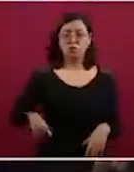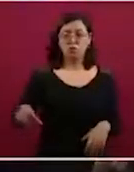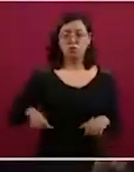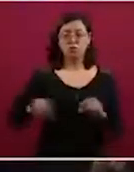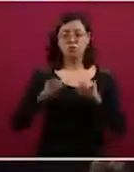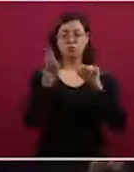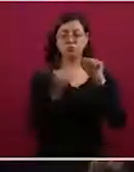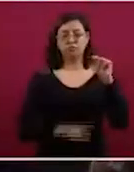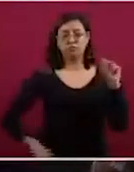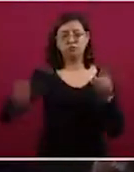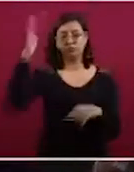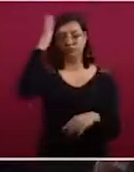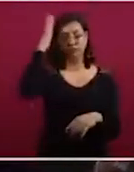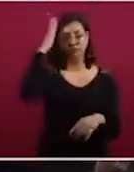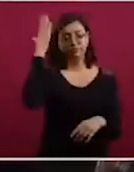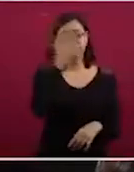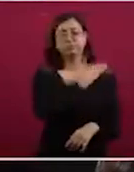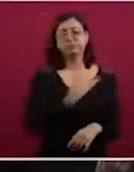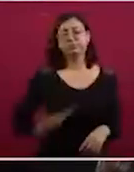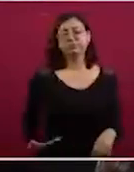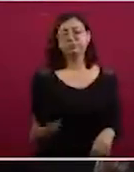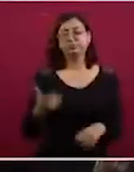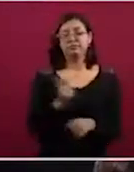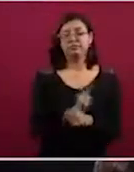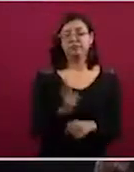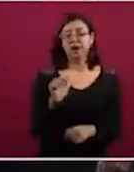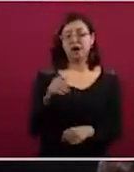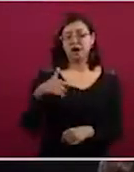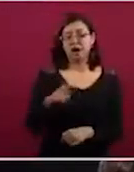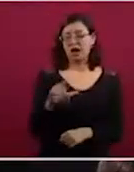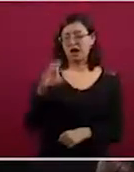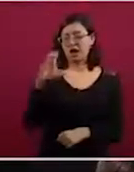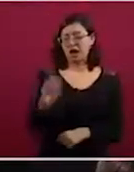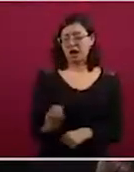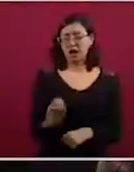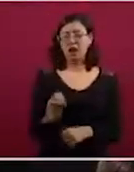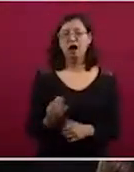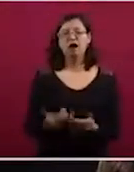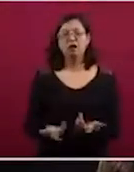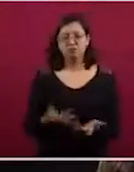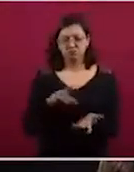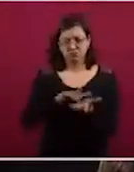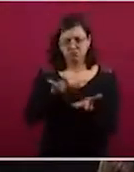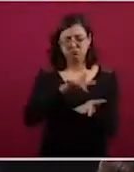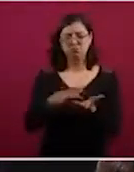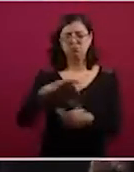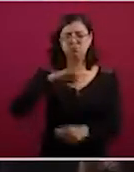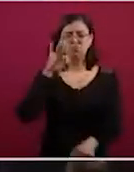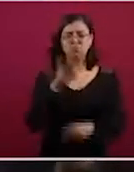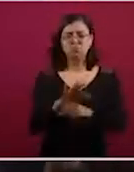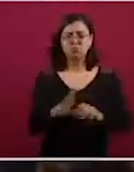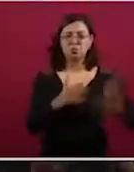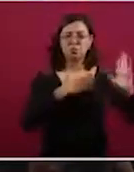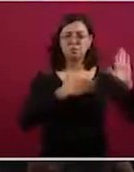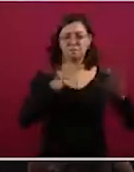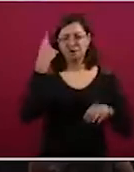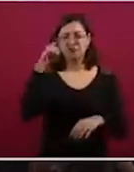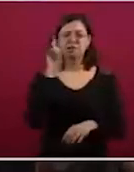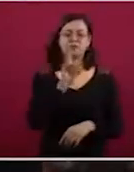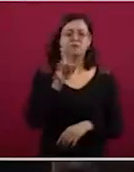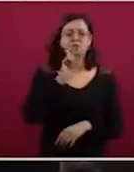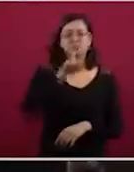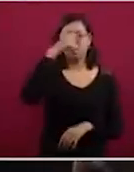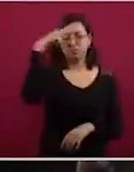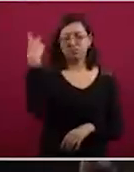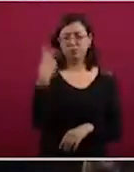encabezado por el licenciado Andrés Manuel López Obrador con las mujeres mexicanas. La firma del Acuerdo